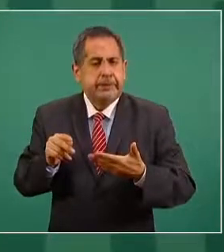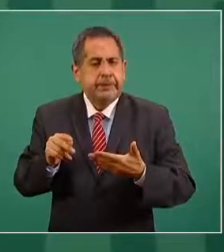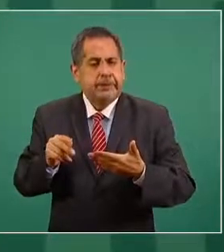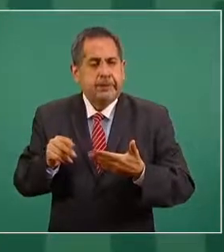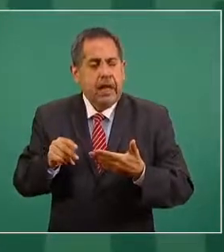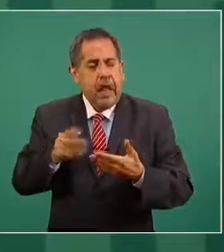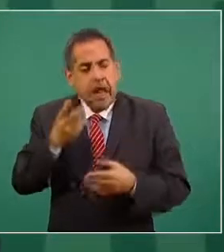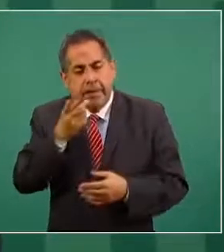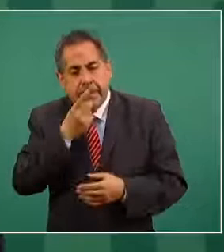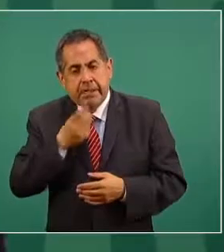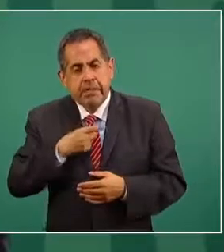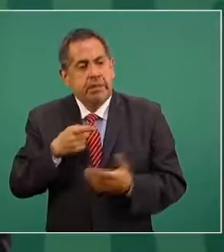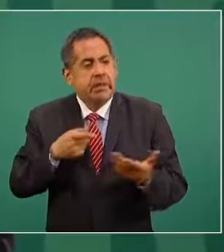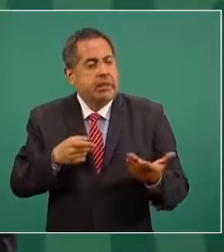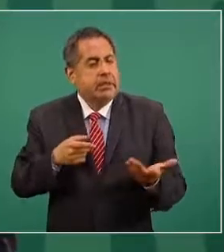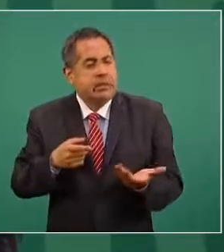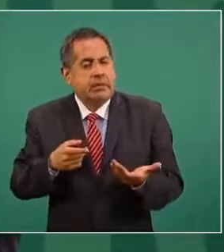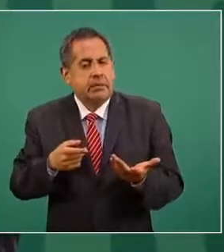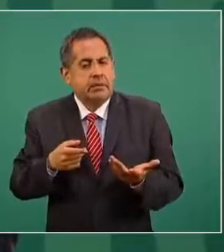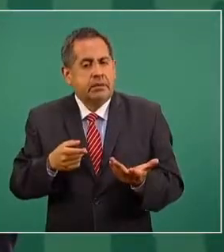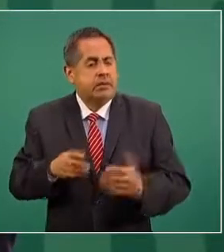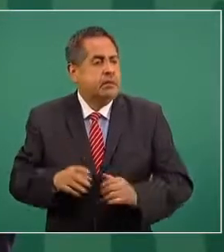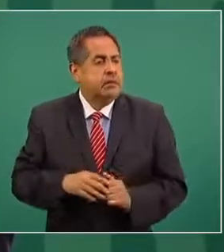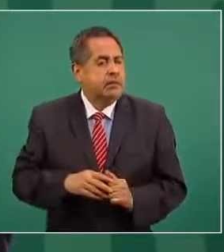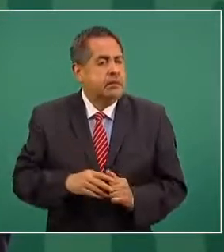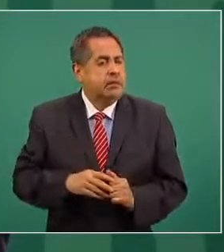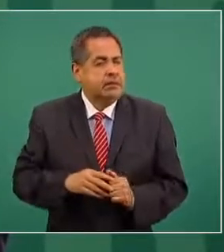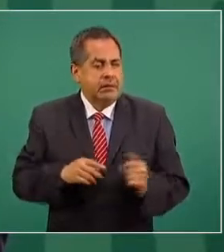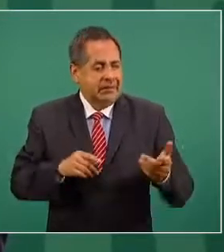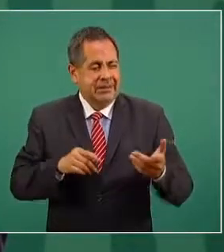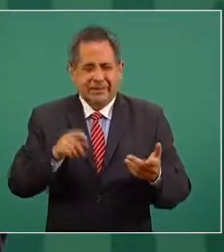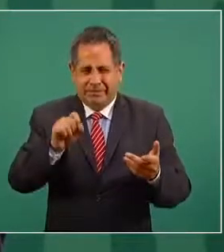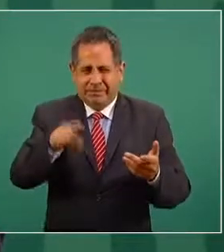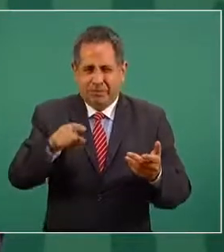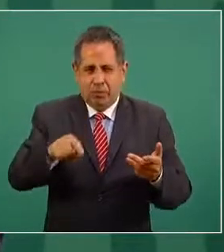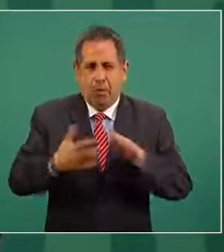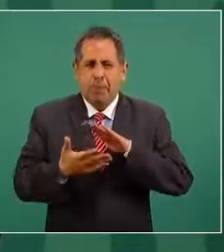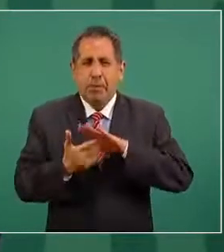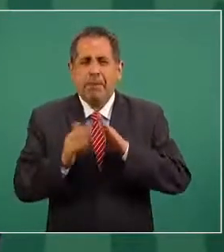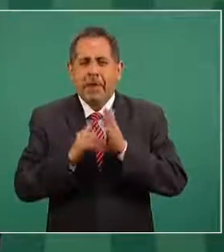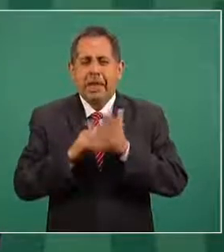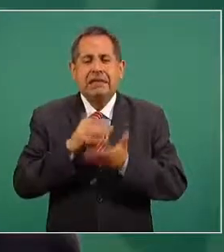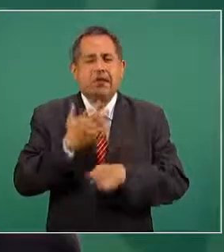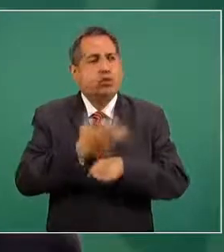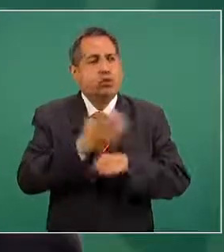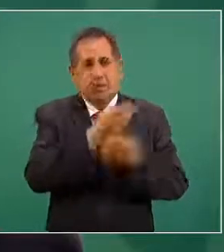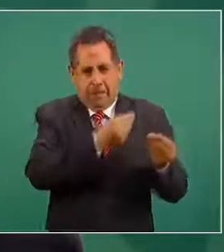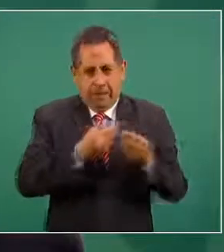lo dicho, lo establecido en esos documentos que nos mandaron